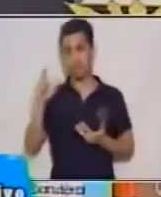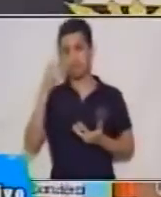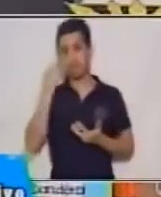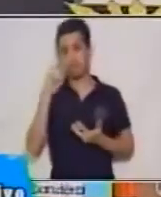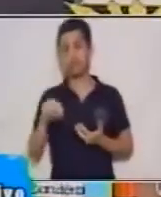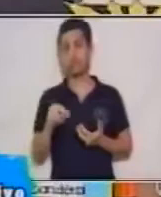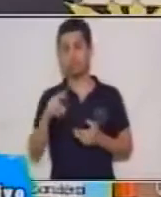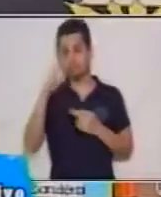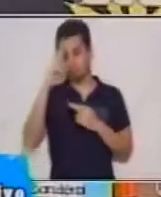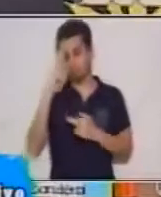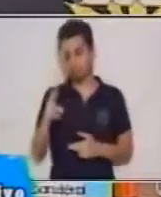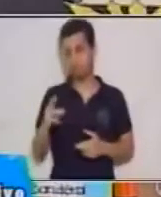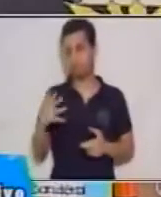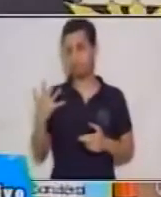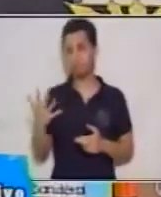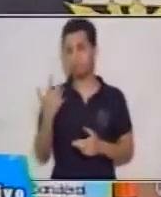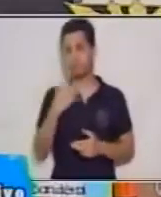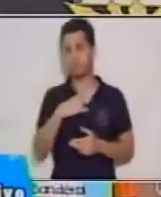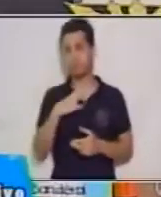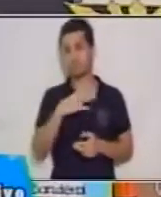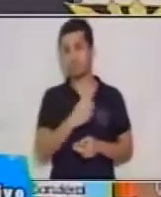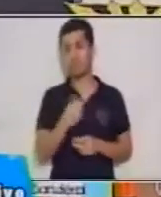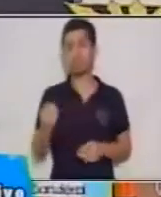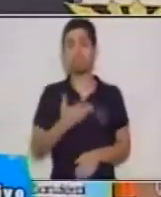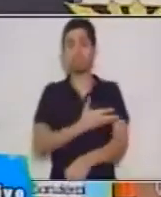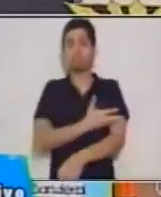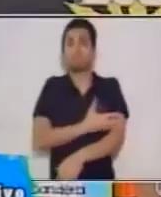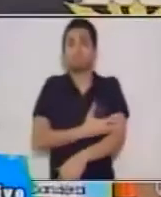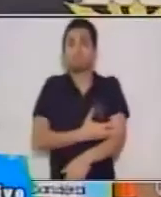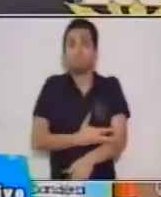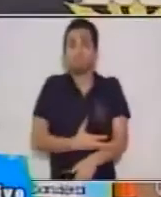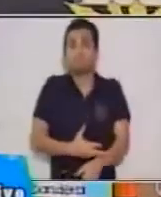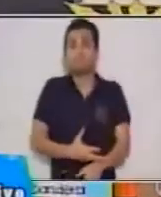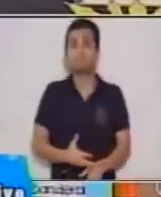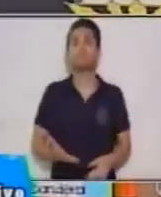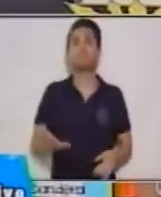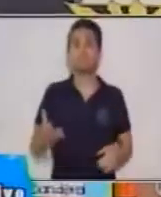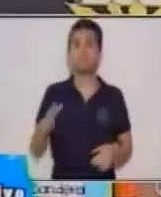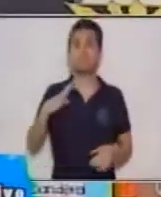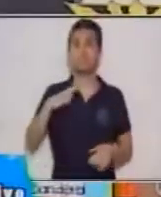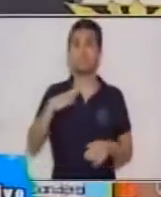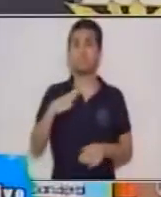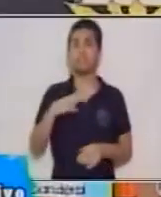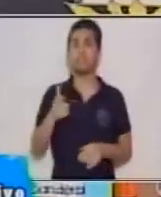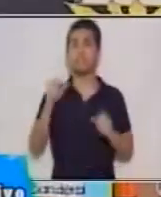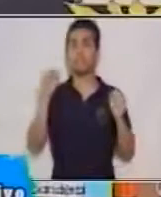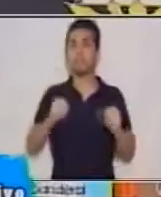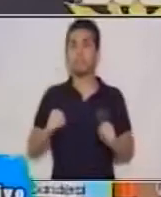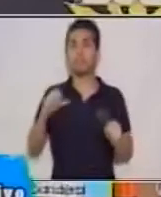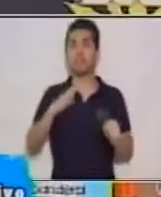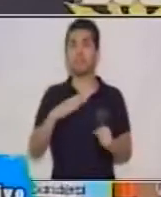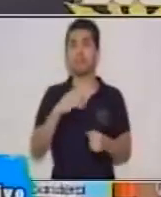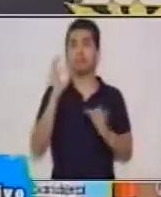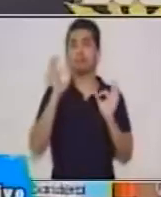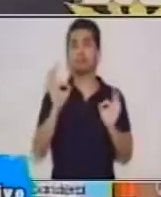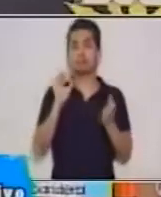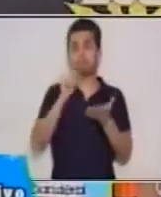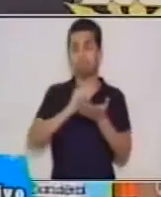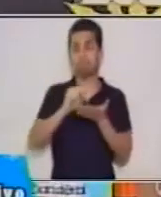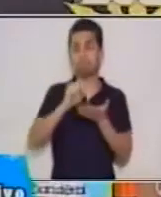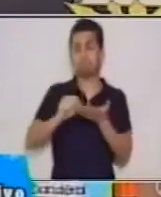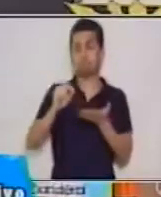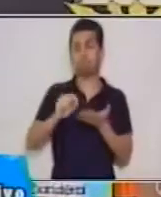los aspectos que lleva la narración. Y sobre todo, teniendo una buena ortografía y